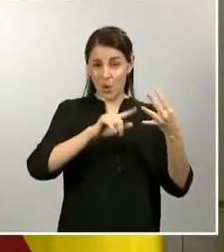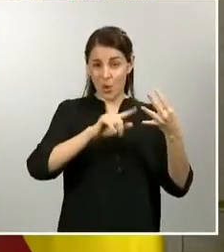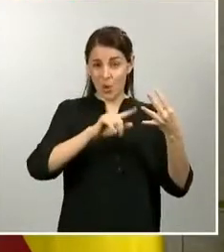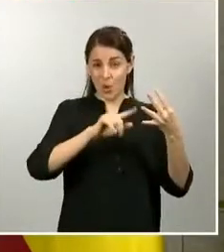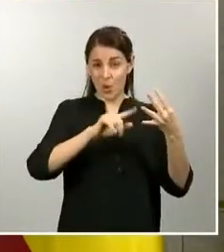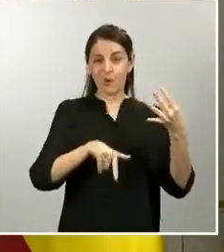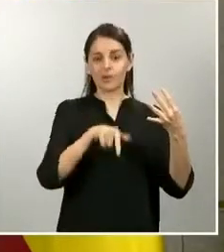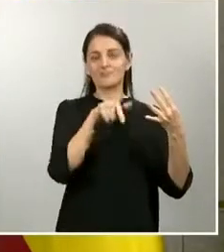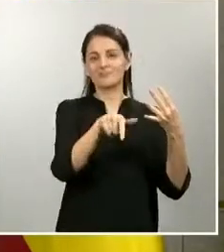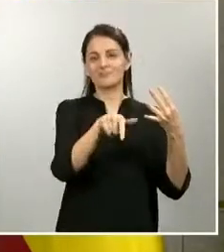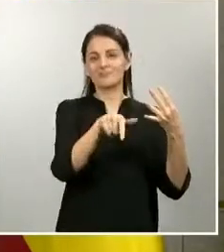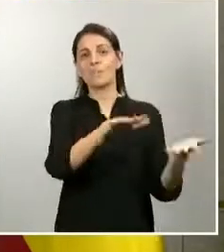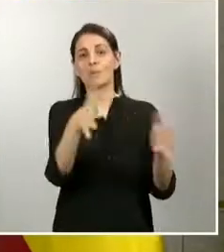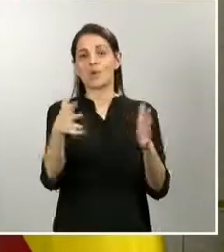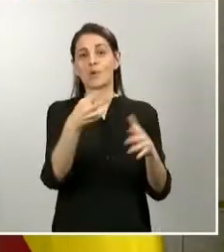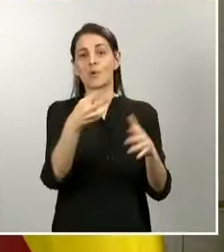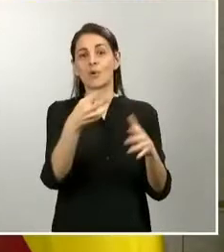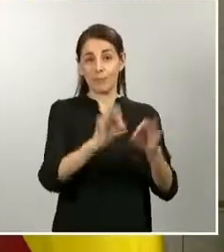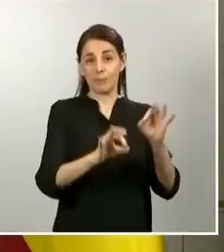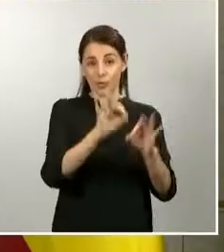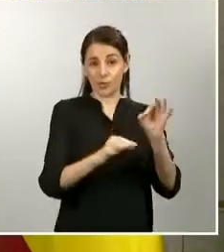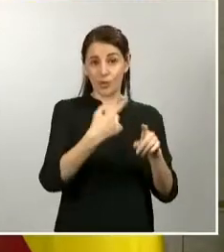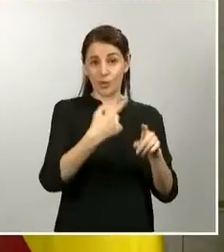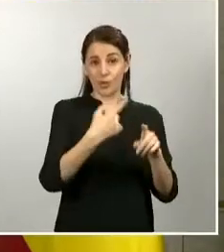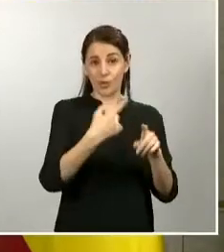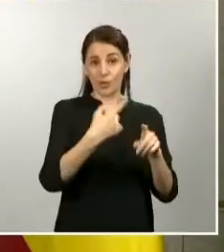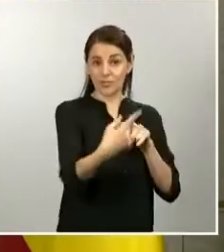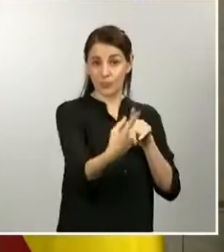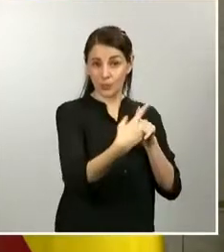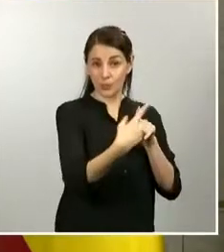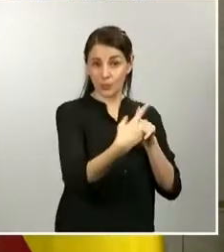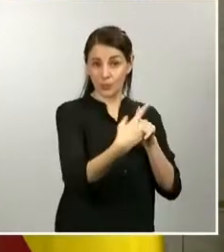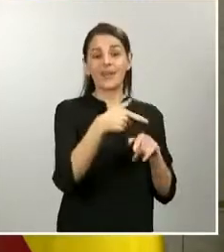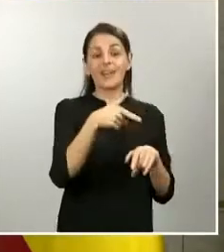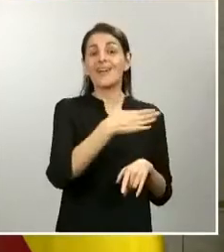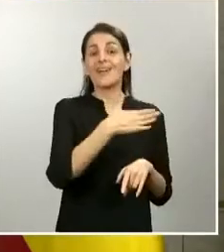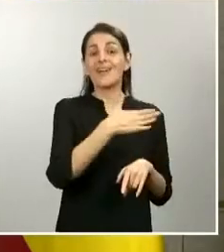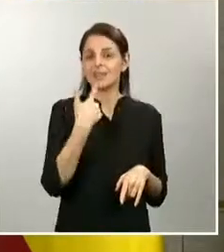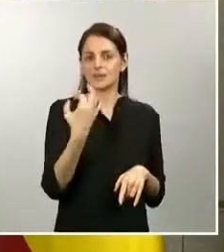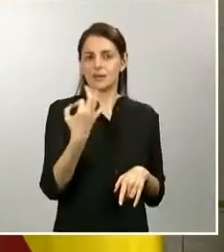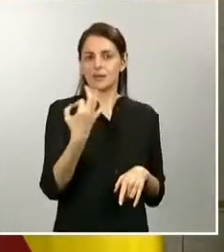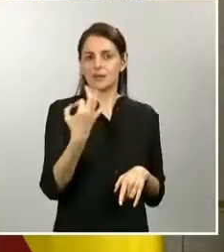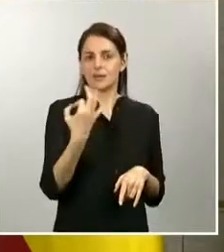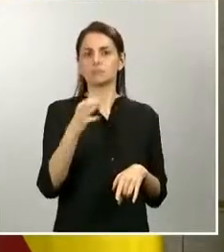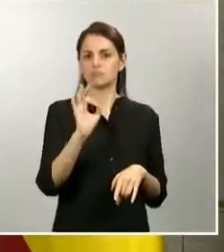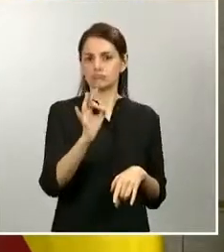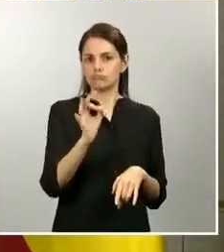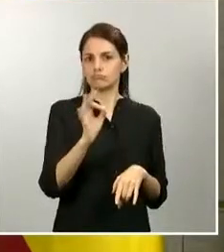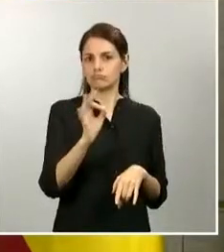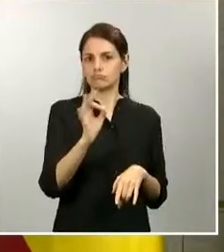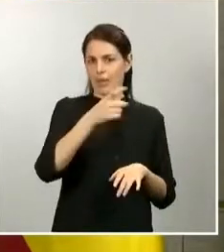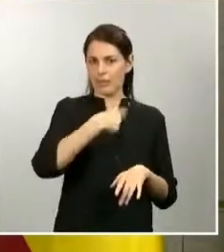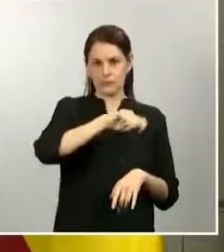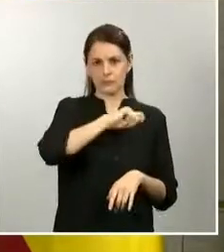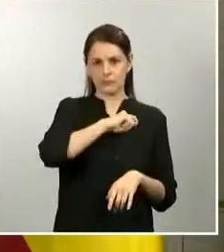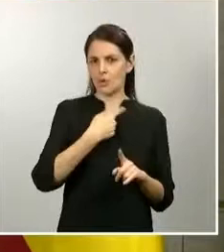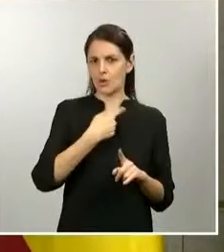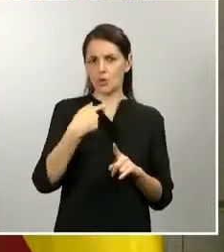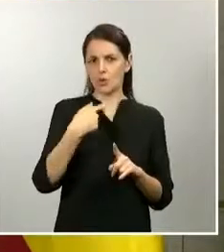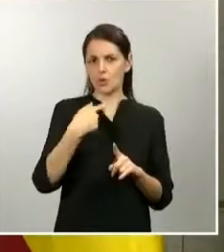entorno del 30%, lo que implica que el país sigue abasteciéndose de manera adecuada pese a la reducción.